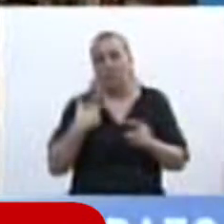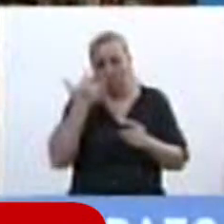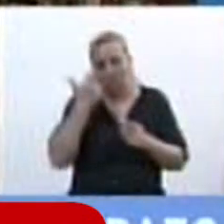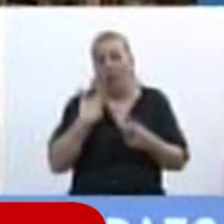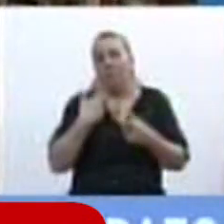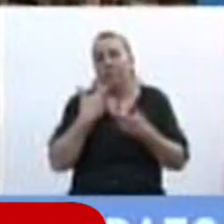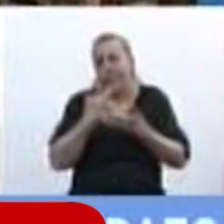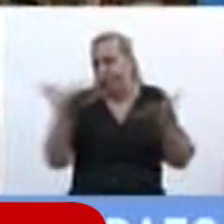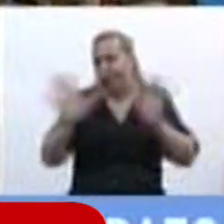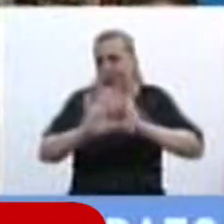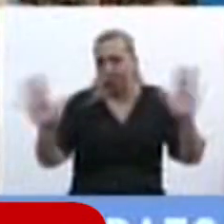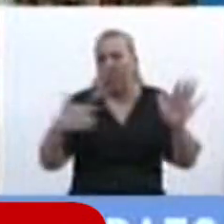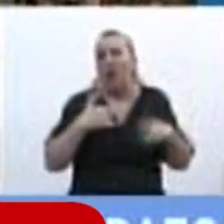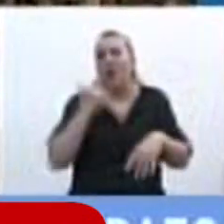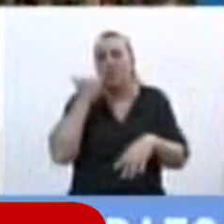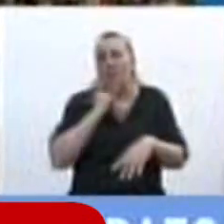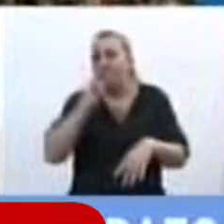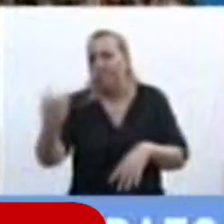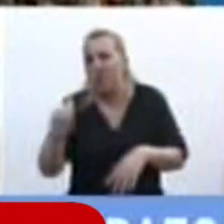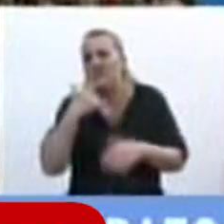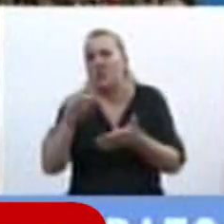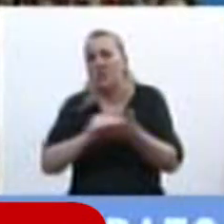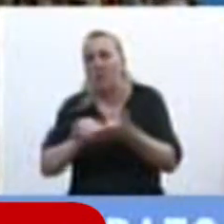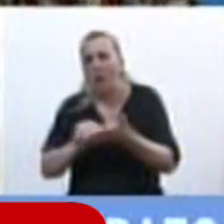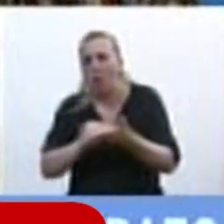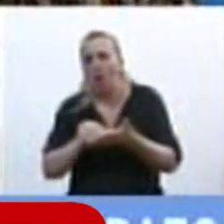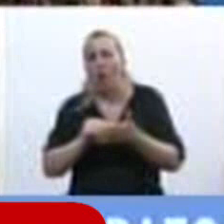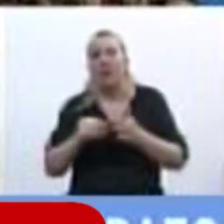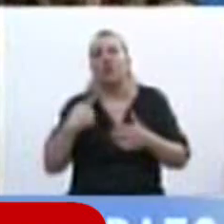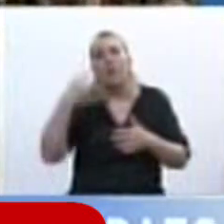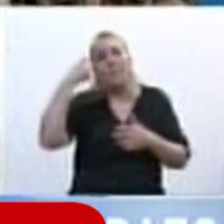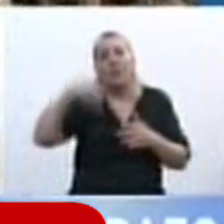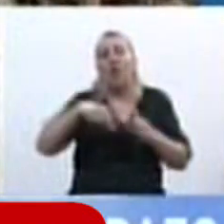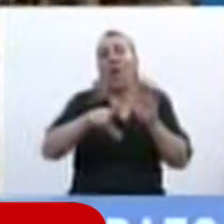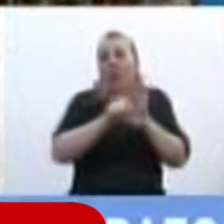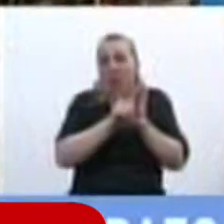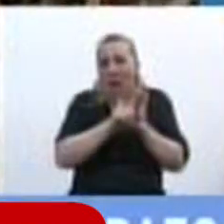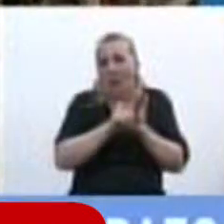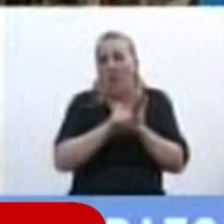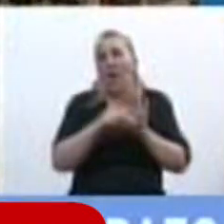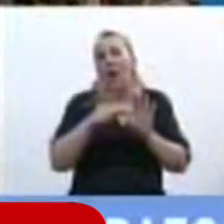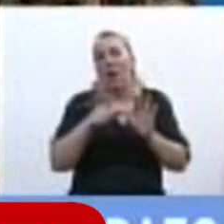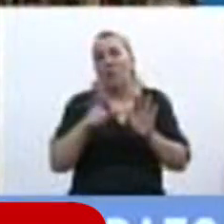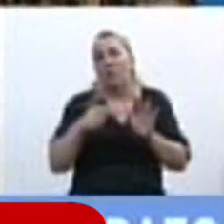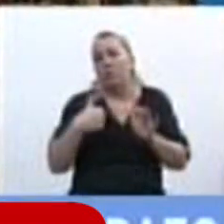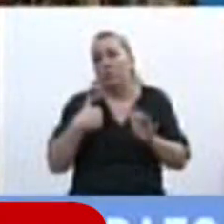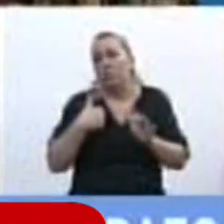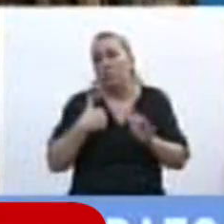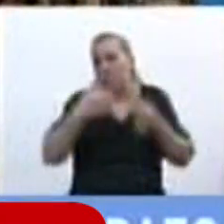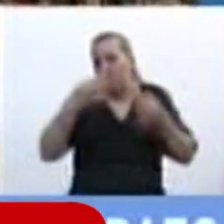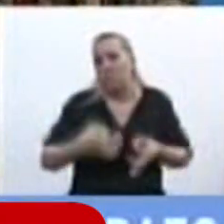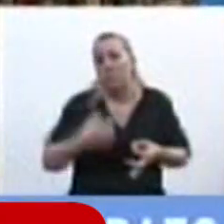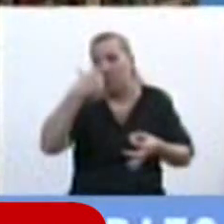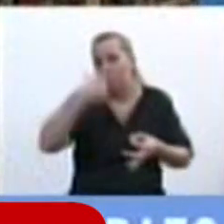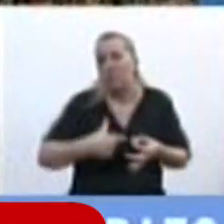y lo he transmitido a las señoras senadoras y al Poder Ejecutivo también yo creo que esta ley tiene y lo digo como hombre público